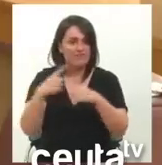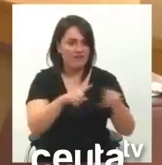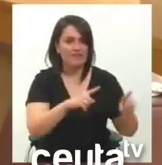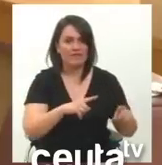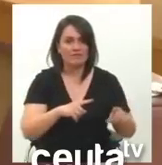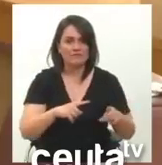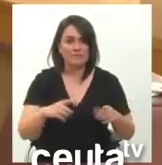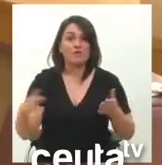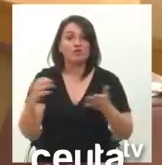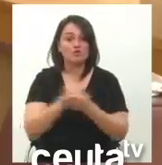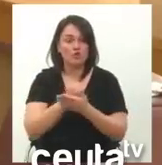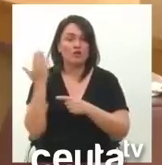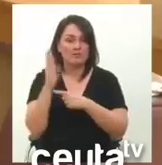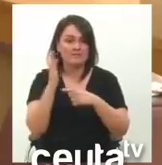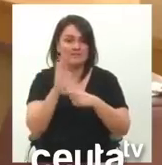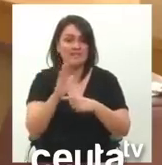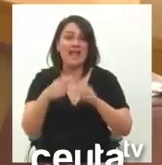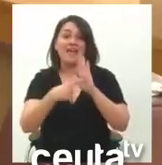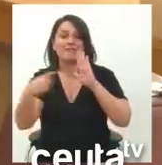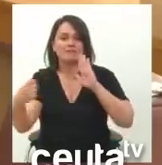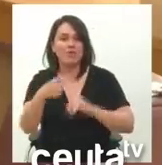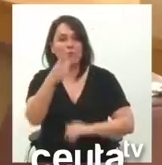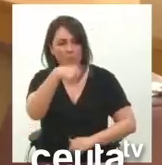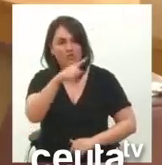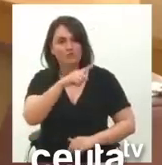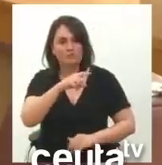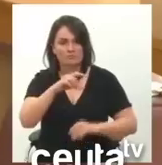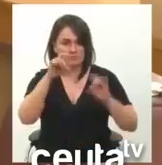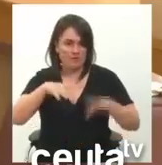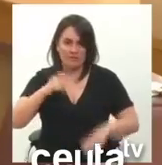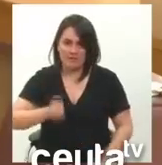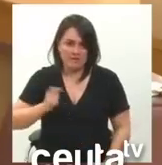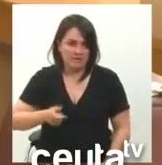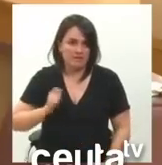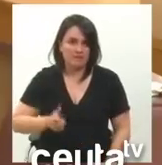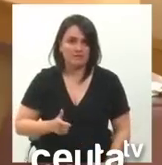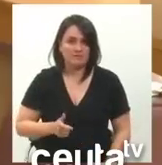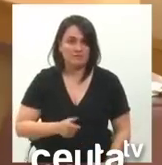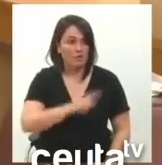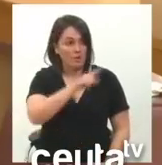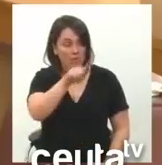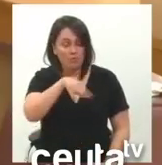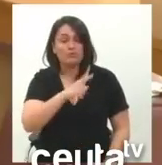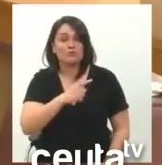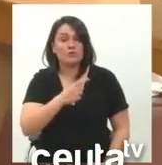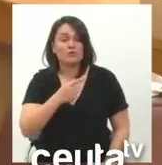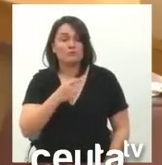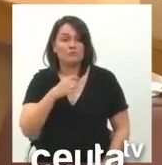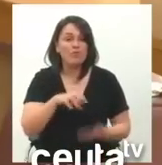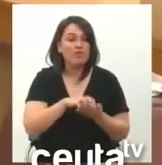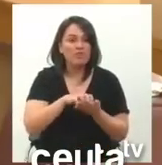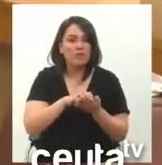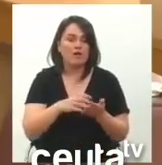representantes, menos a ustedes, como siempre, y, por supuesto, como usted cuestiona tantísimas cosas, nos deslegitima constantemente,